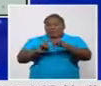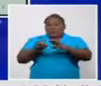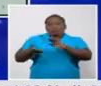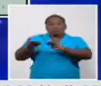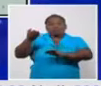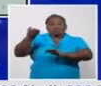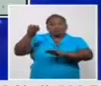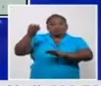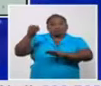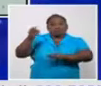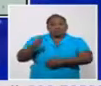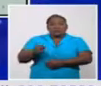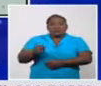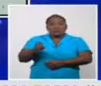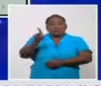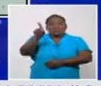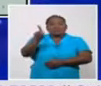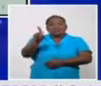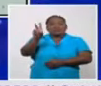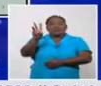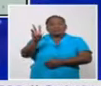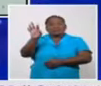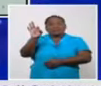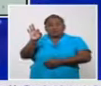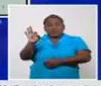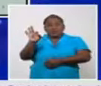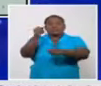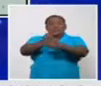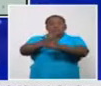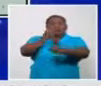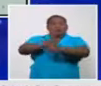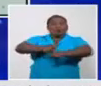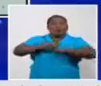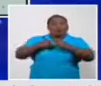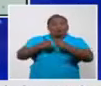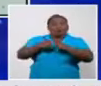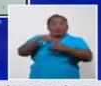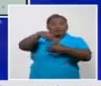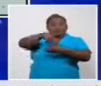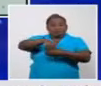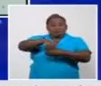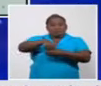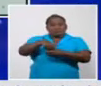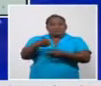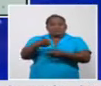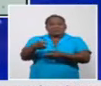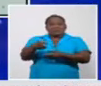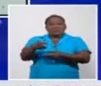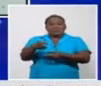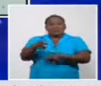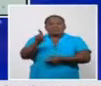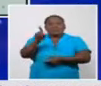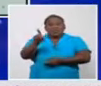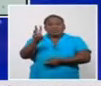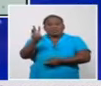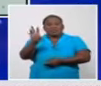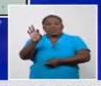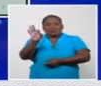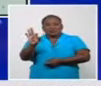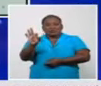a pesar de todo el trabajo que se viene haciendo ahí 138 pacientes confirmados